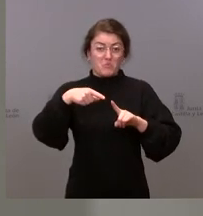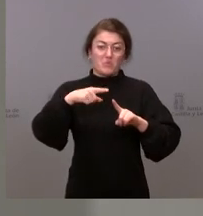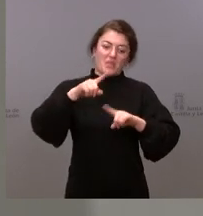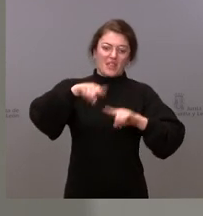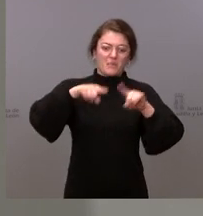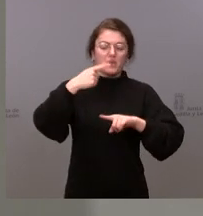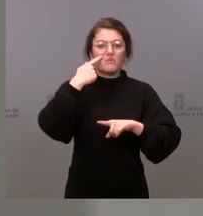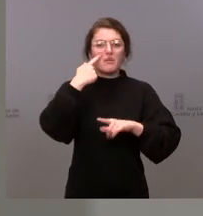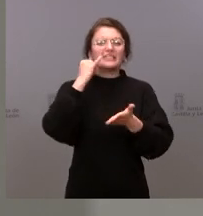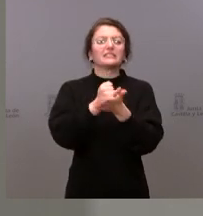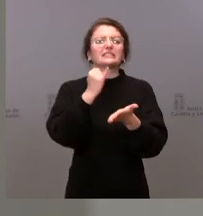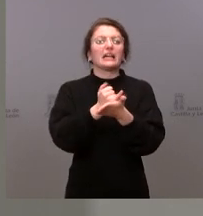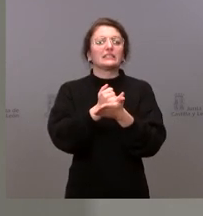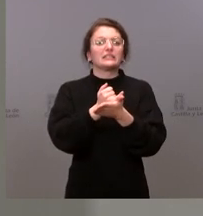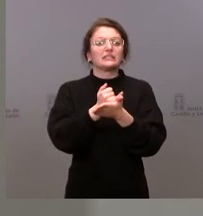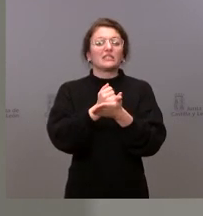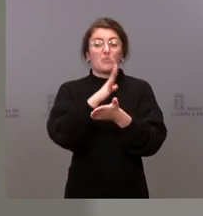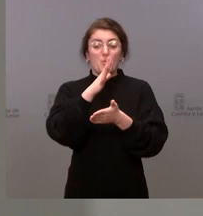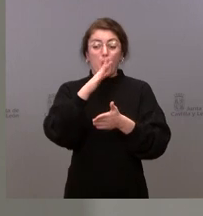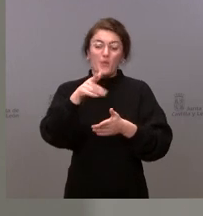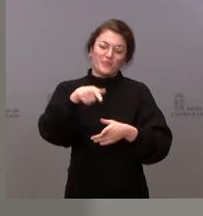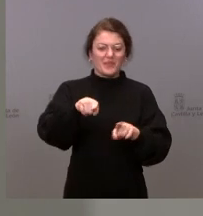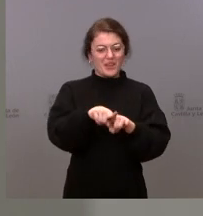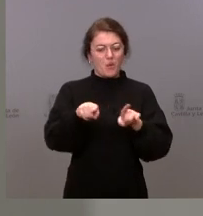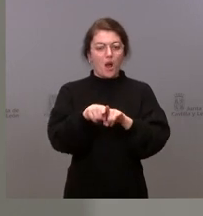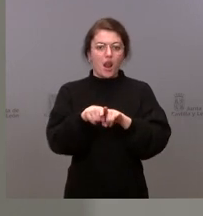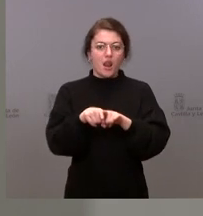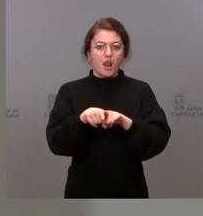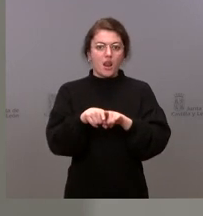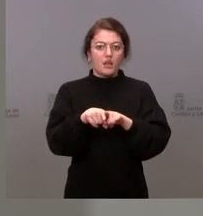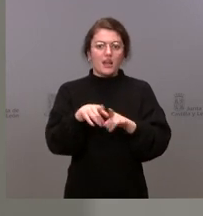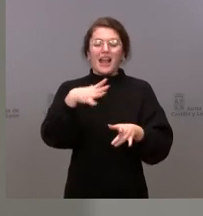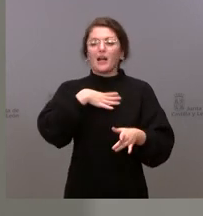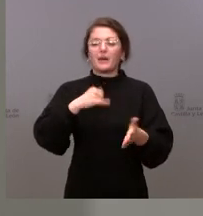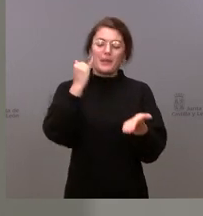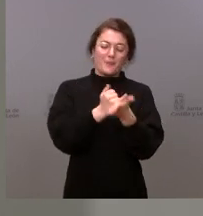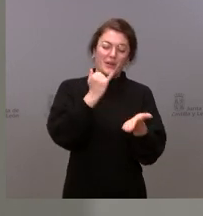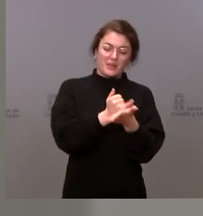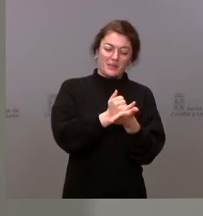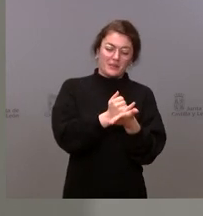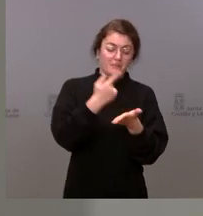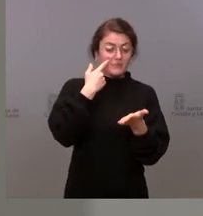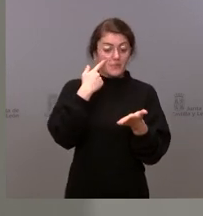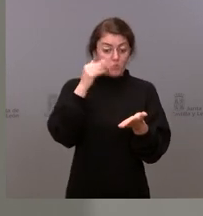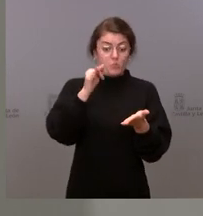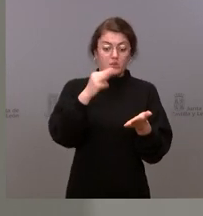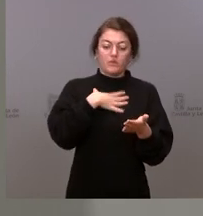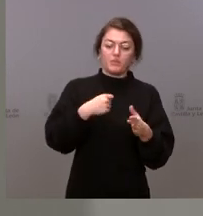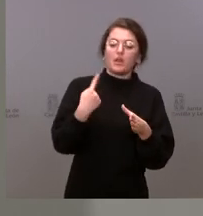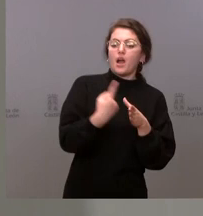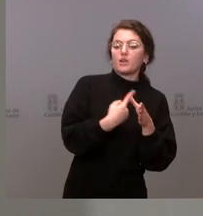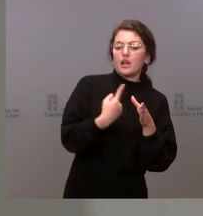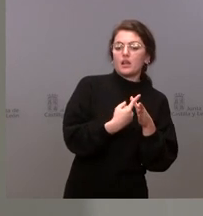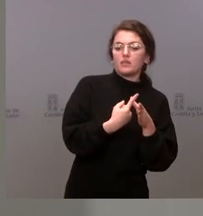que está permitiendo a la población tomar decisiones anticipadas, aislarse de sus familiares, no poner en riesgo sus familiares